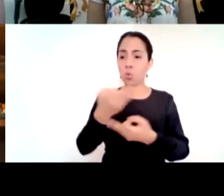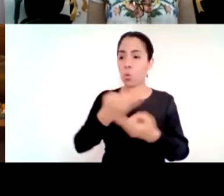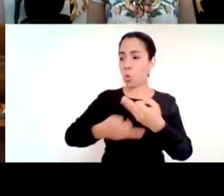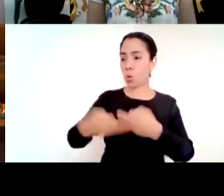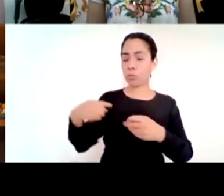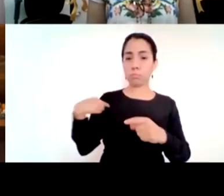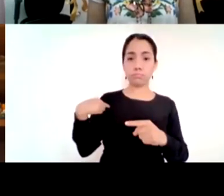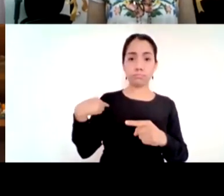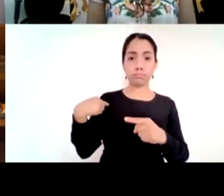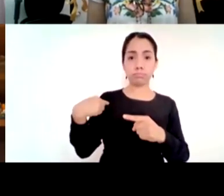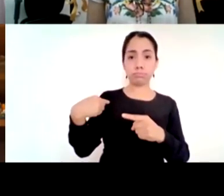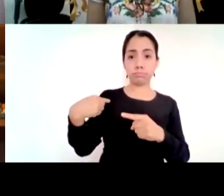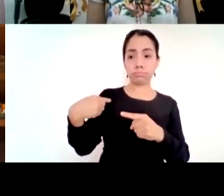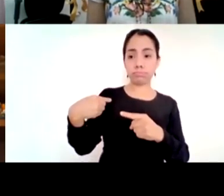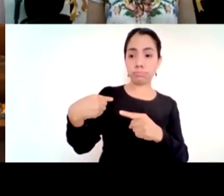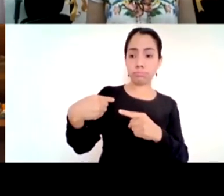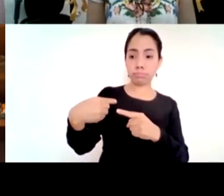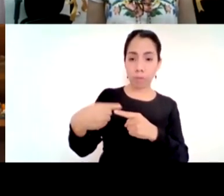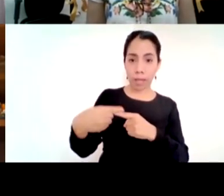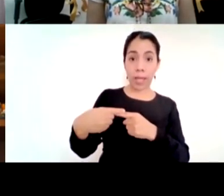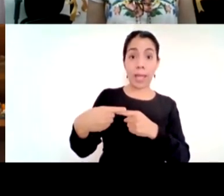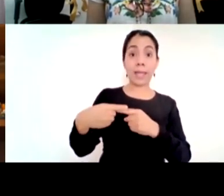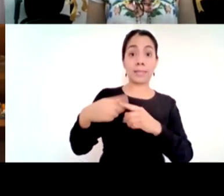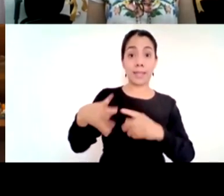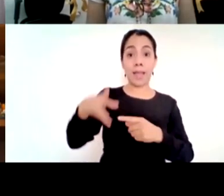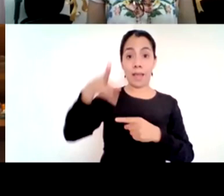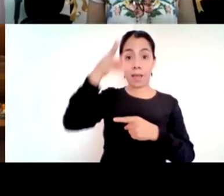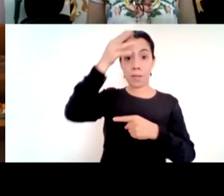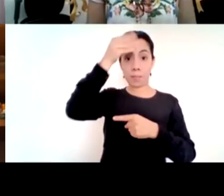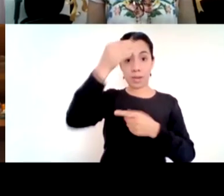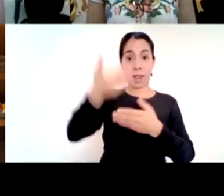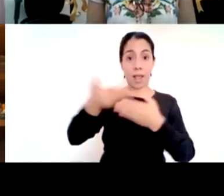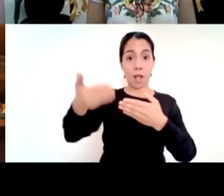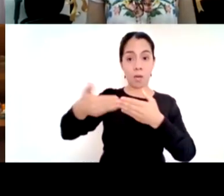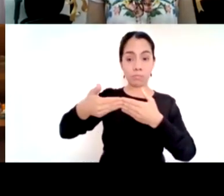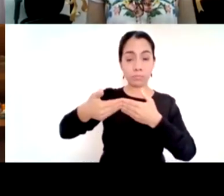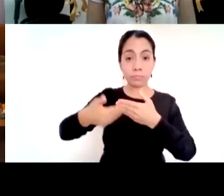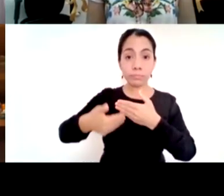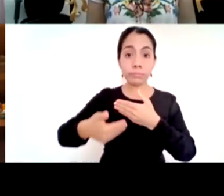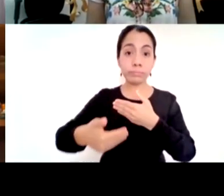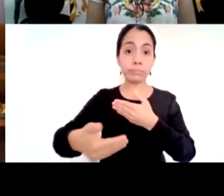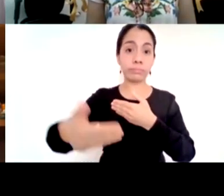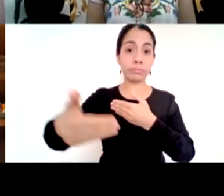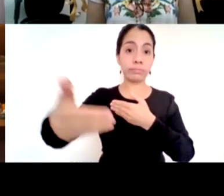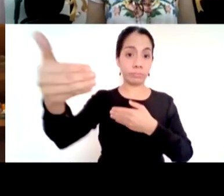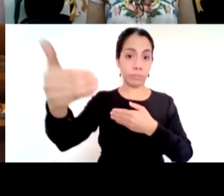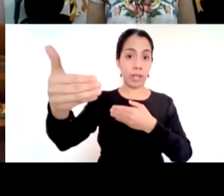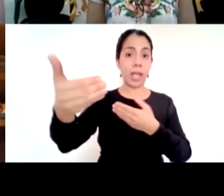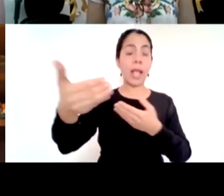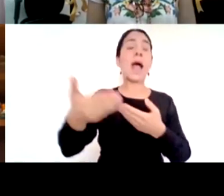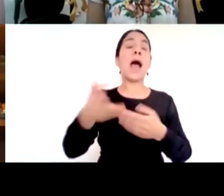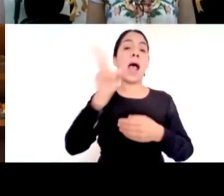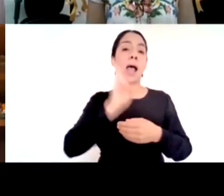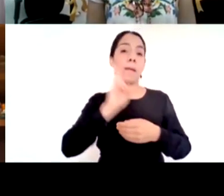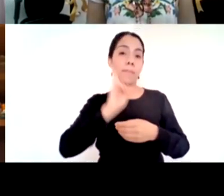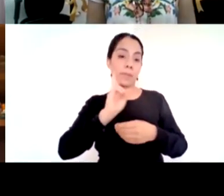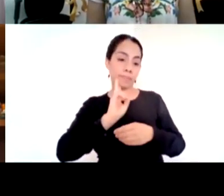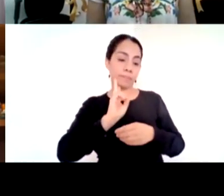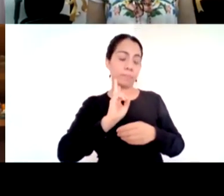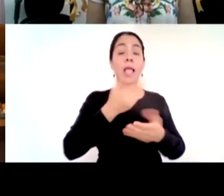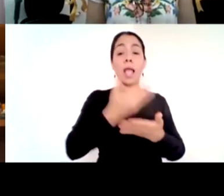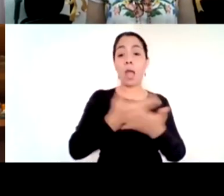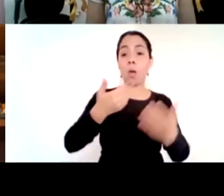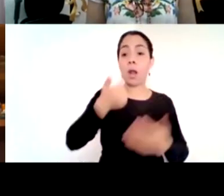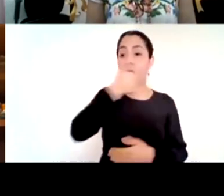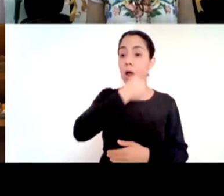importante ¿cómo le hago para que tenga el aprendizaje clave el niño de segundo de primaria y entonces vaya a tercero de